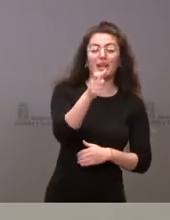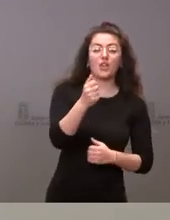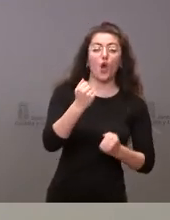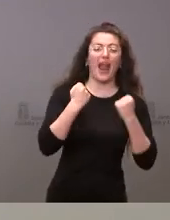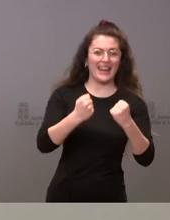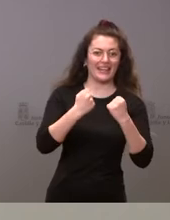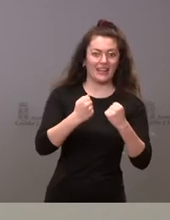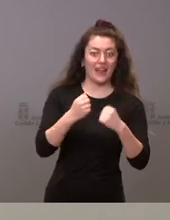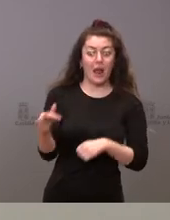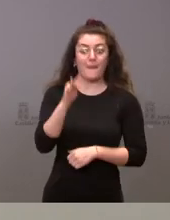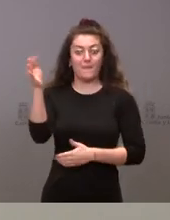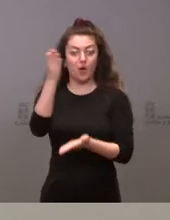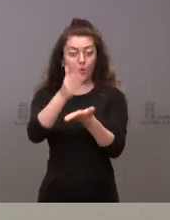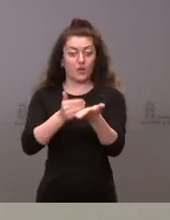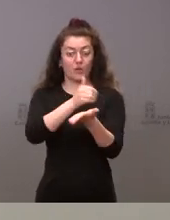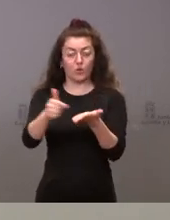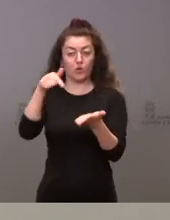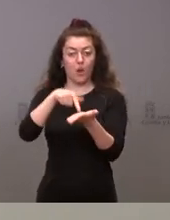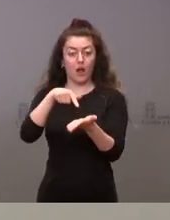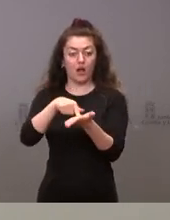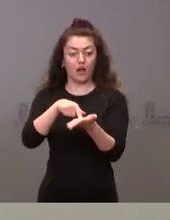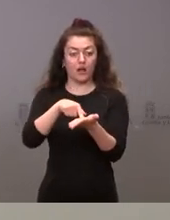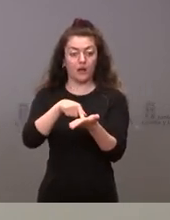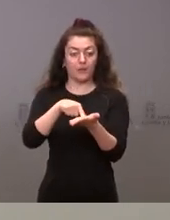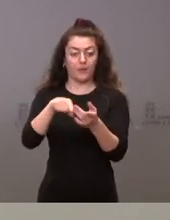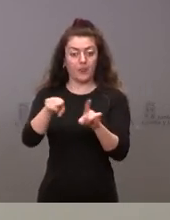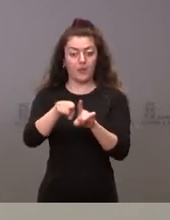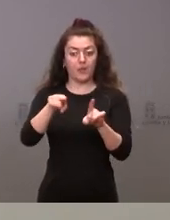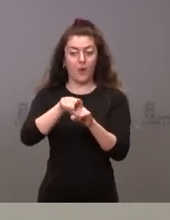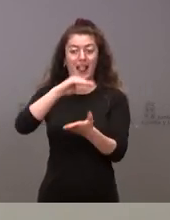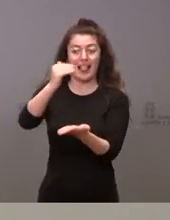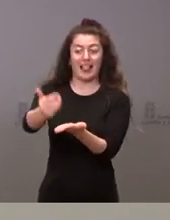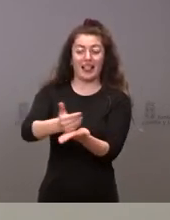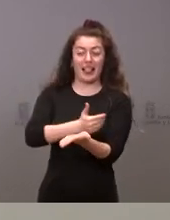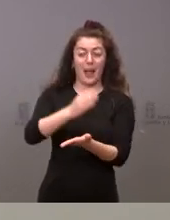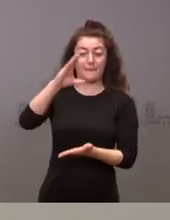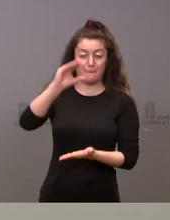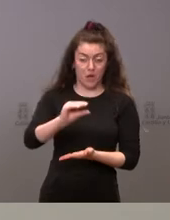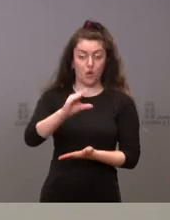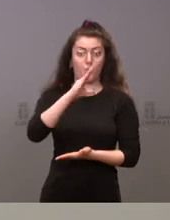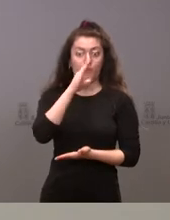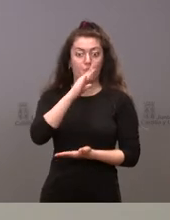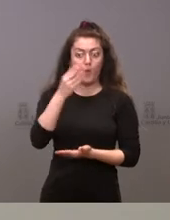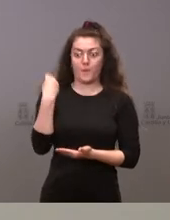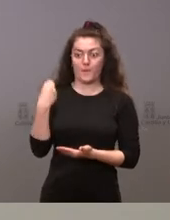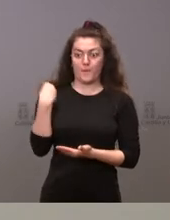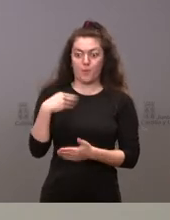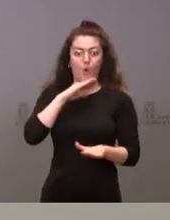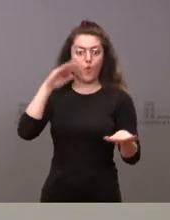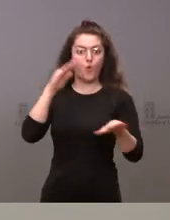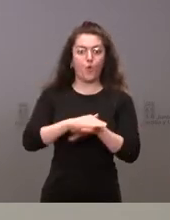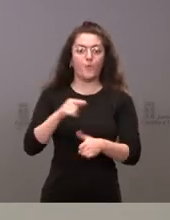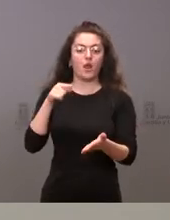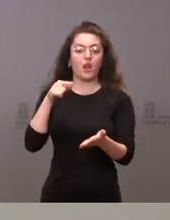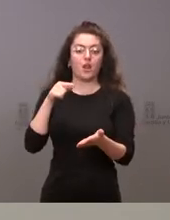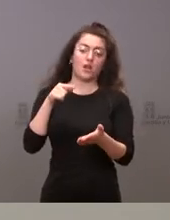comunidades autónomas íbamos a sufrir una parte de merma nuestros ingresos como consecuencia de este objetivo de bajar ese IVA que les he